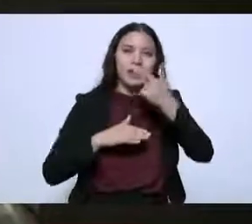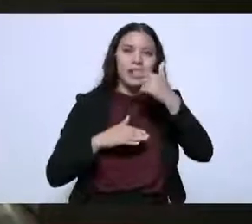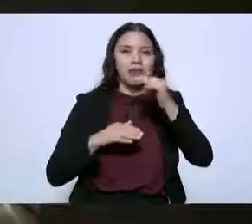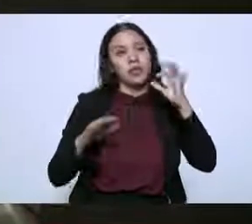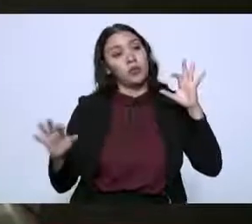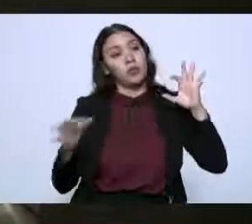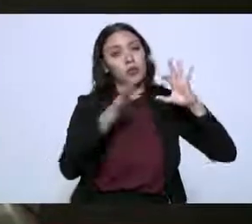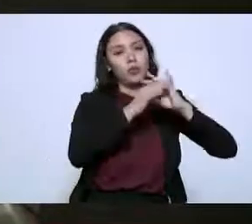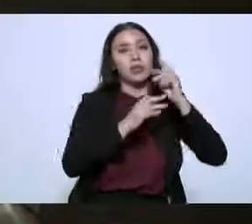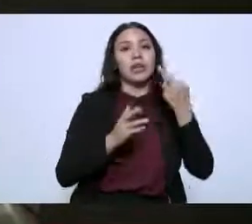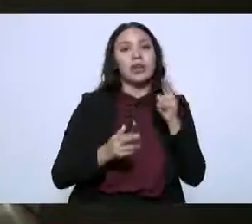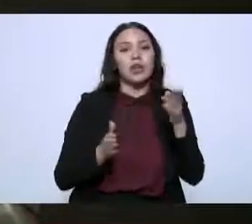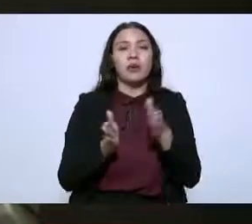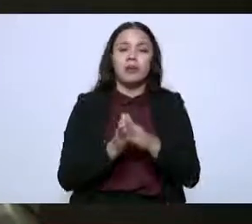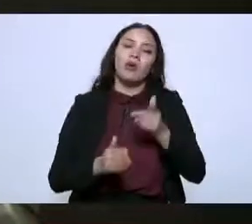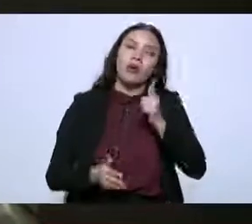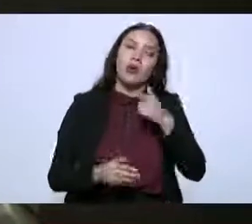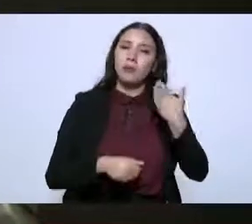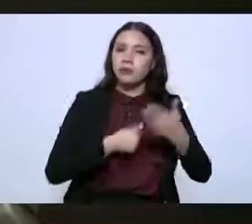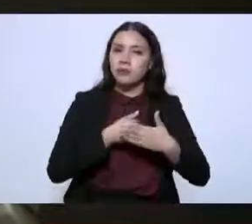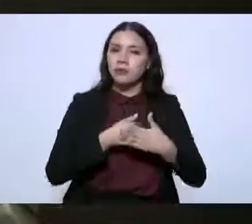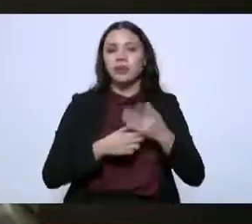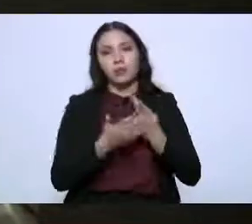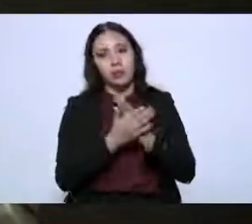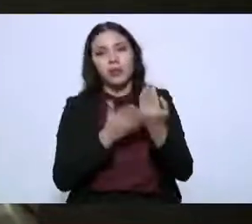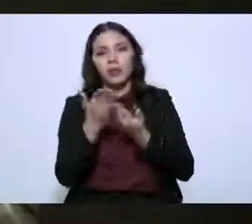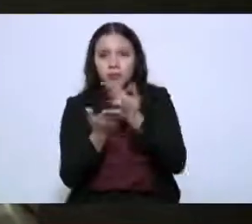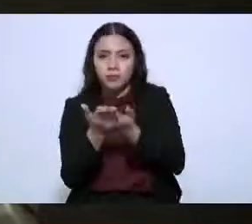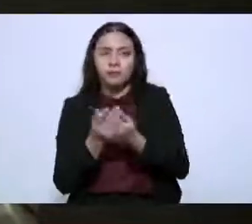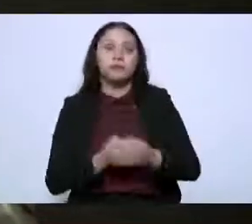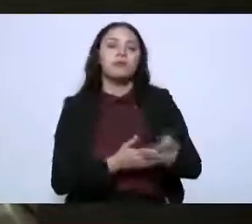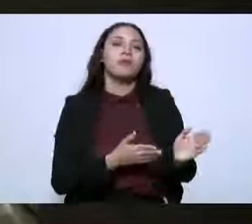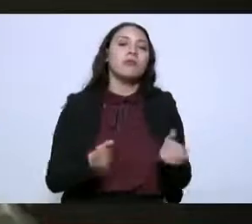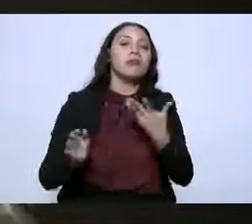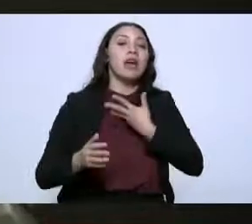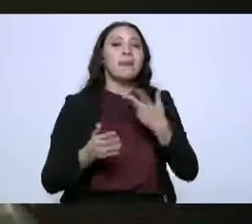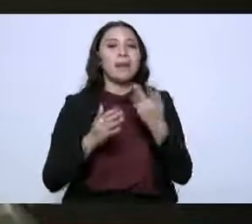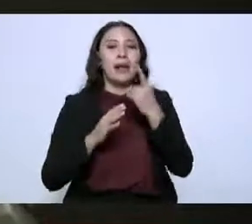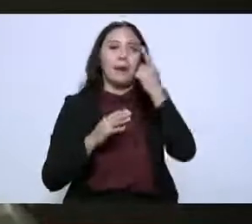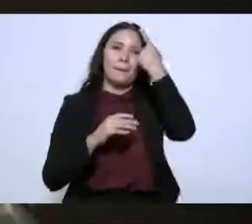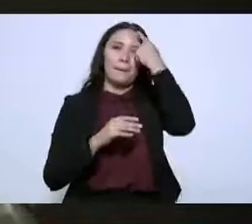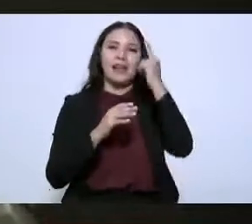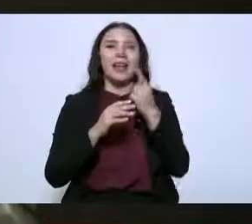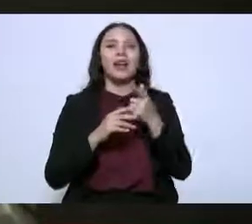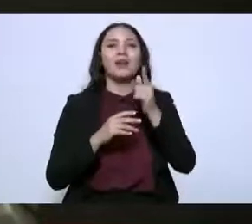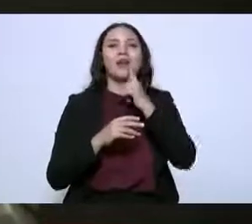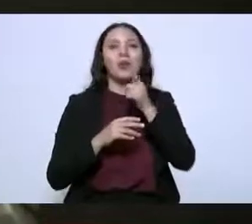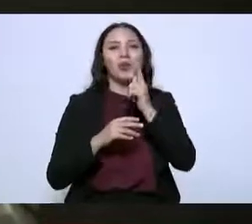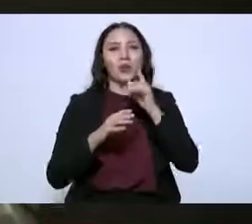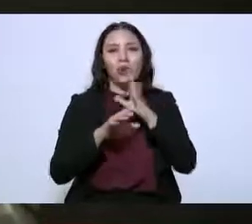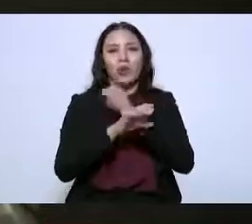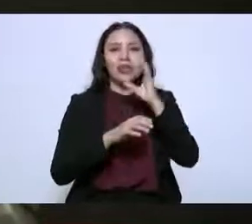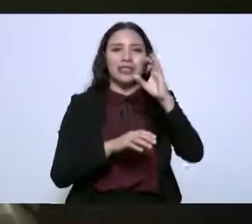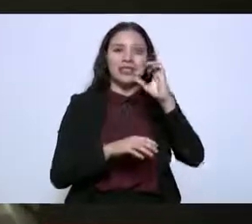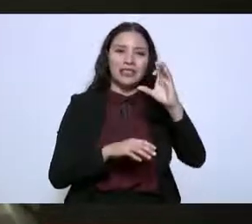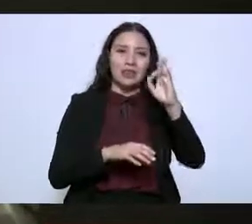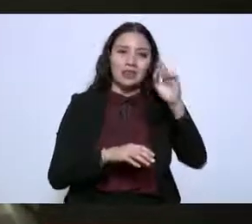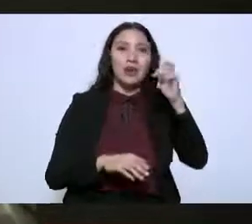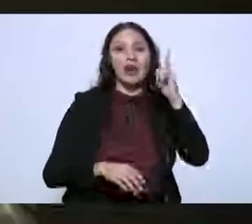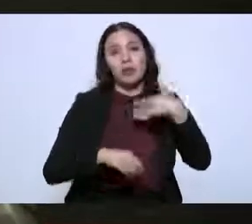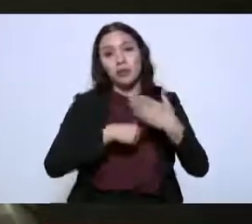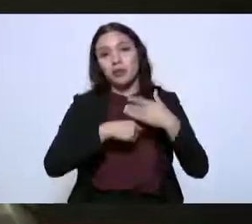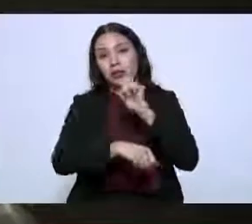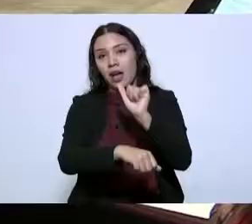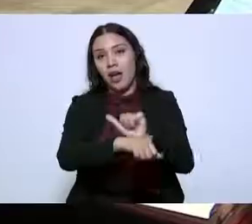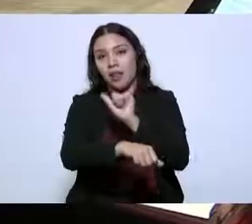de Río Bravo, ese es un proyecto que ya está en mesa. Una planta de liquefacción al servicio de CFE en Altamira,